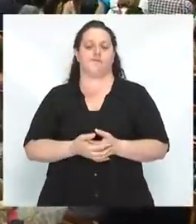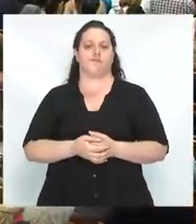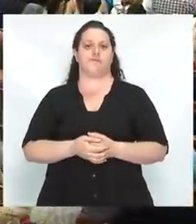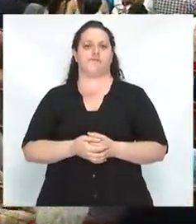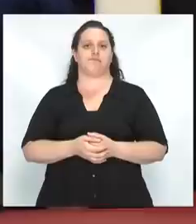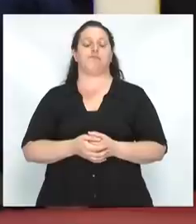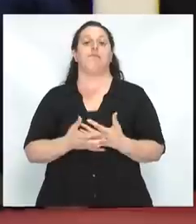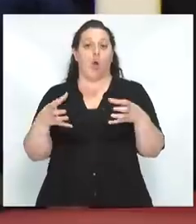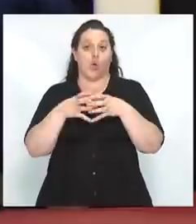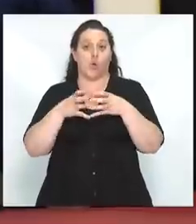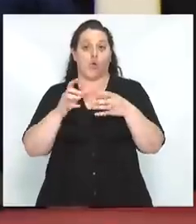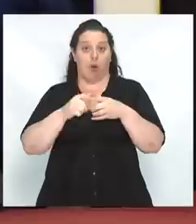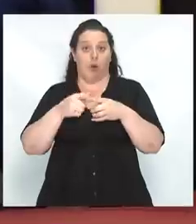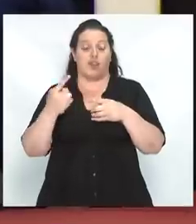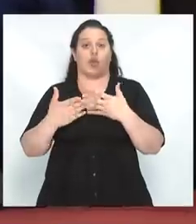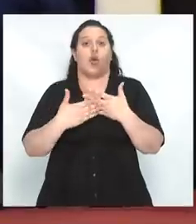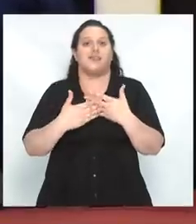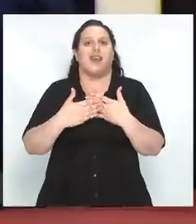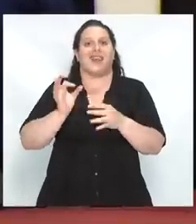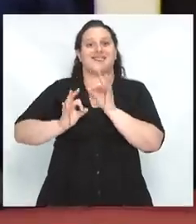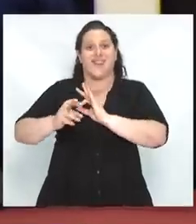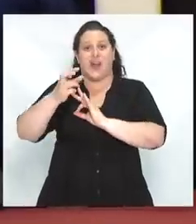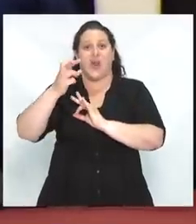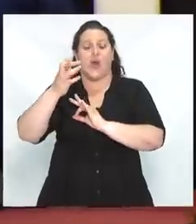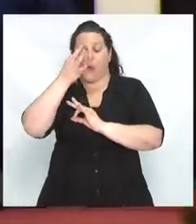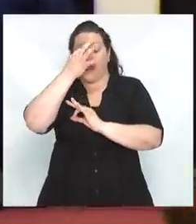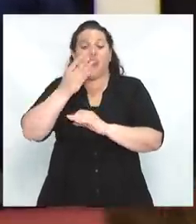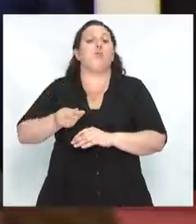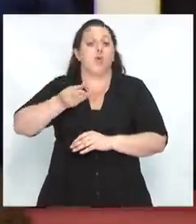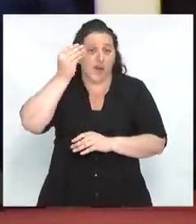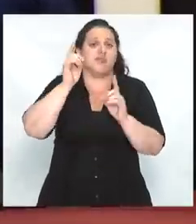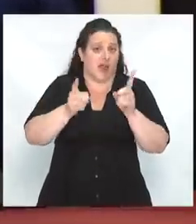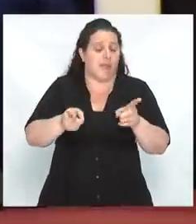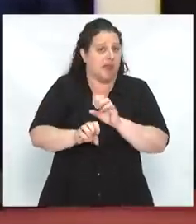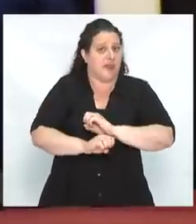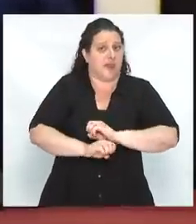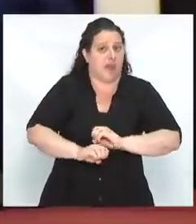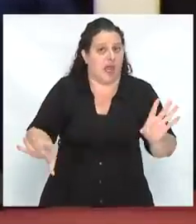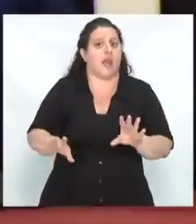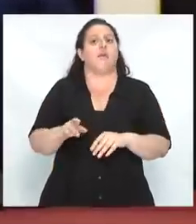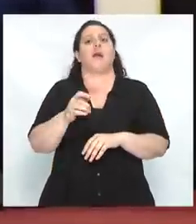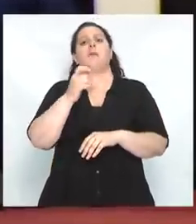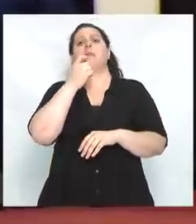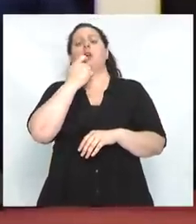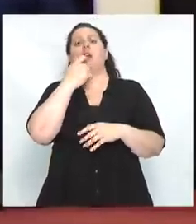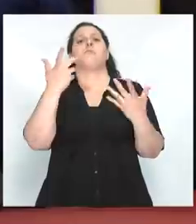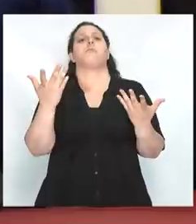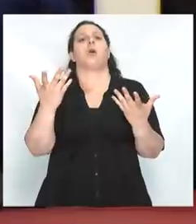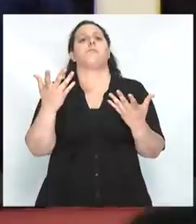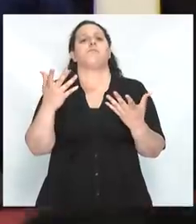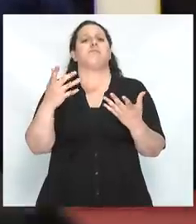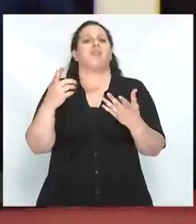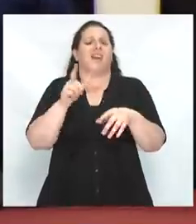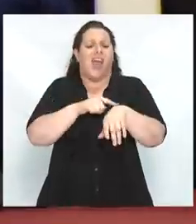La izquierda durante el siglo XX también a veces fue terrible por aquello que dijo Bertolt Brecht, nosotros que vivimos en tiempos